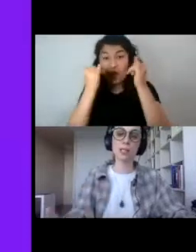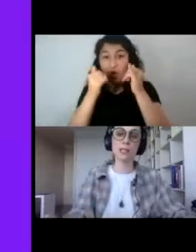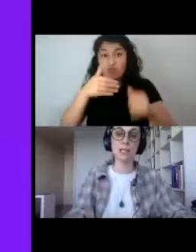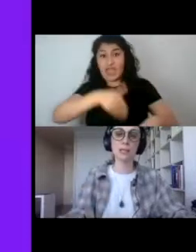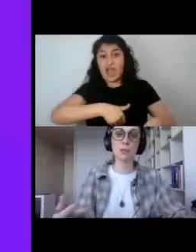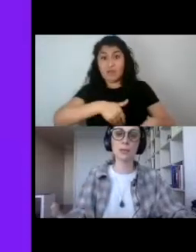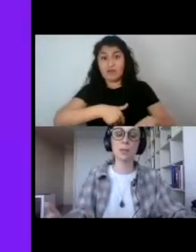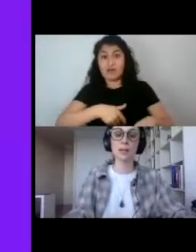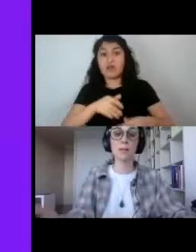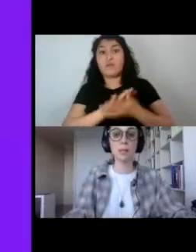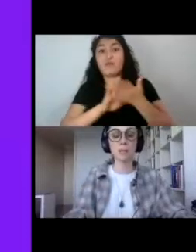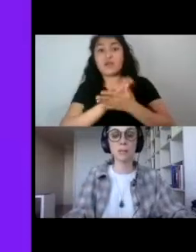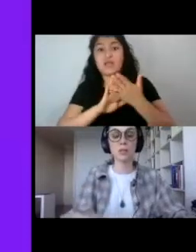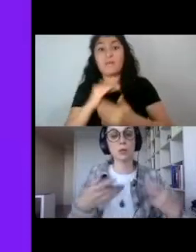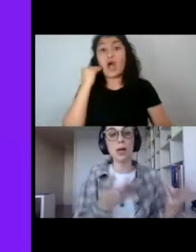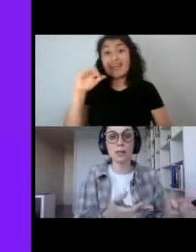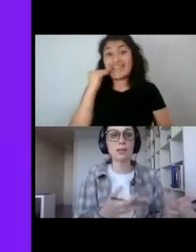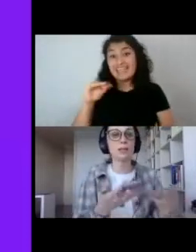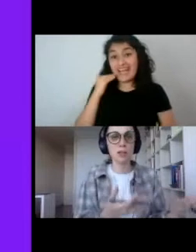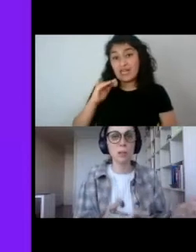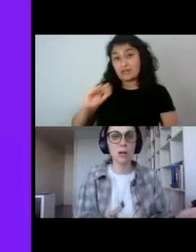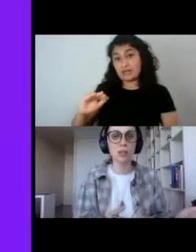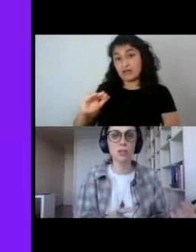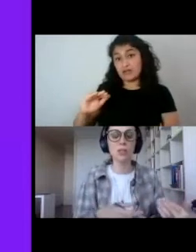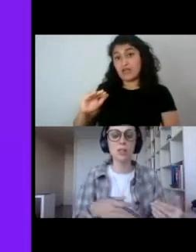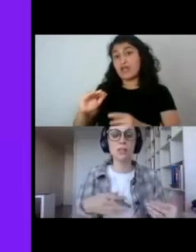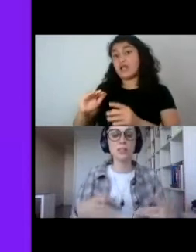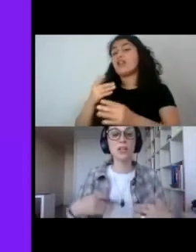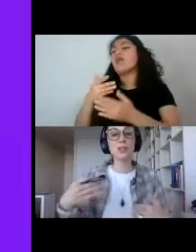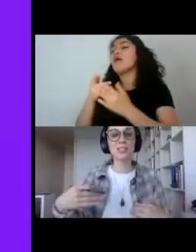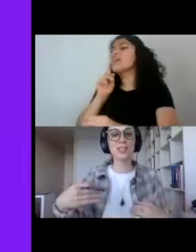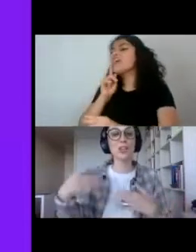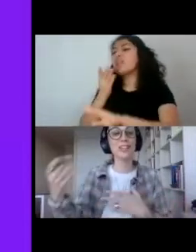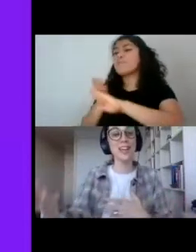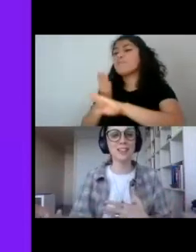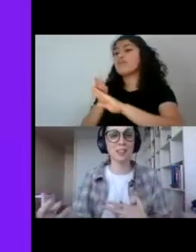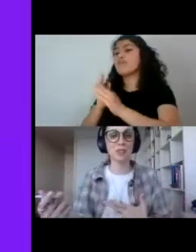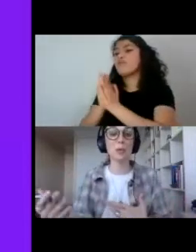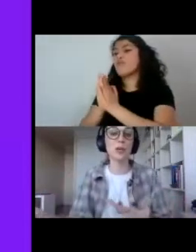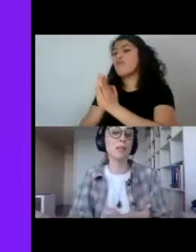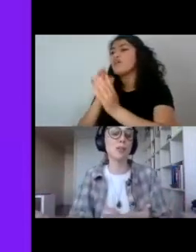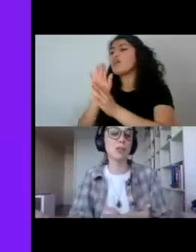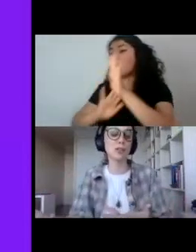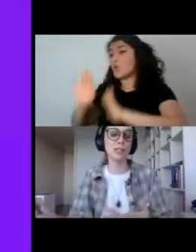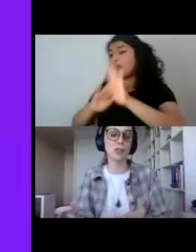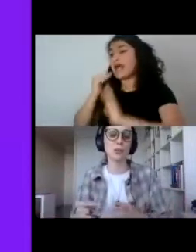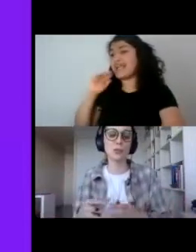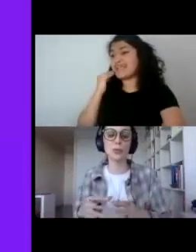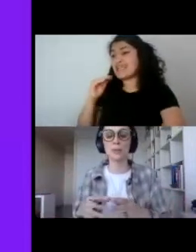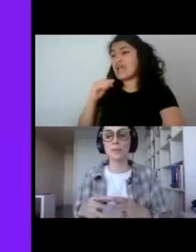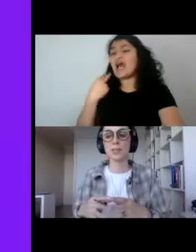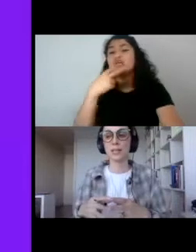su hermana chica, de su hermana pequeña, Prim, en su madre, que sería lo más lógico, sino que lo hace con Gale, que es su mejor amigo y